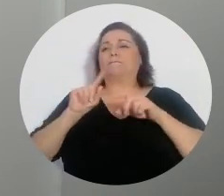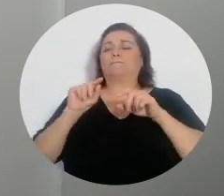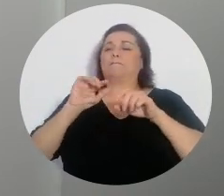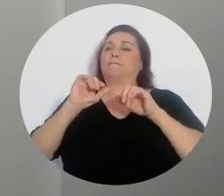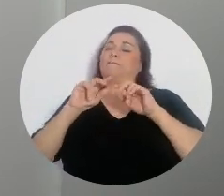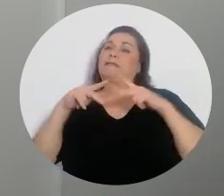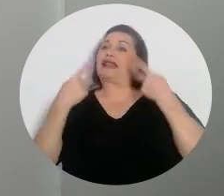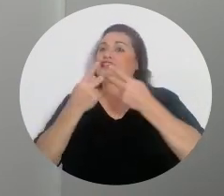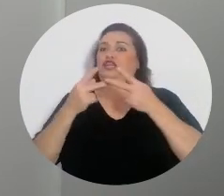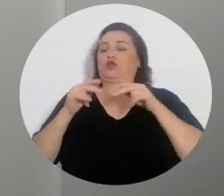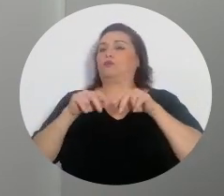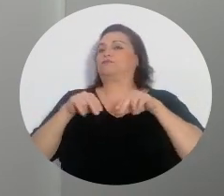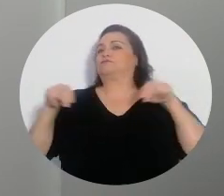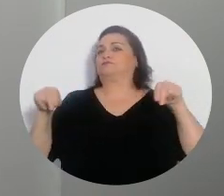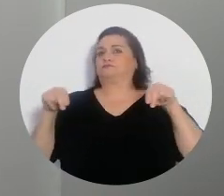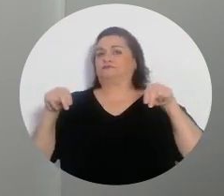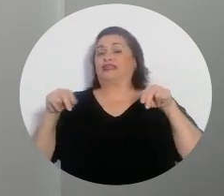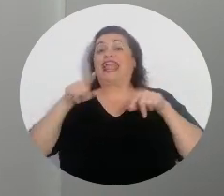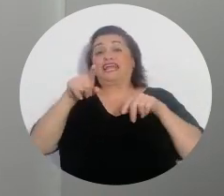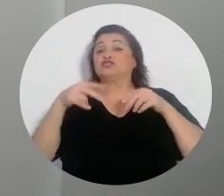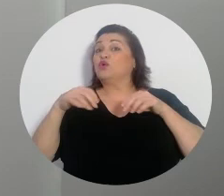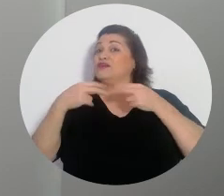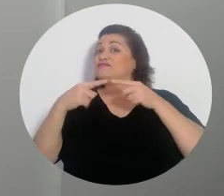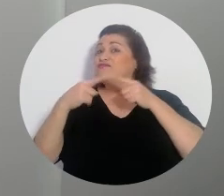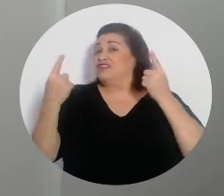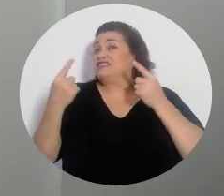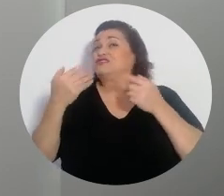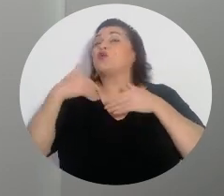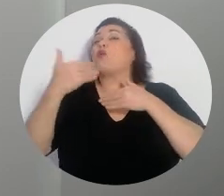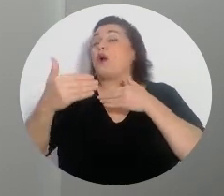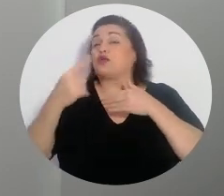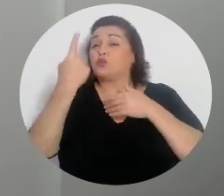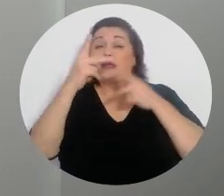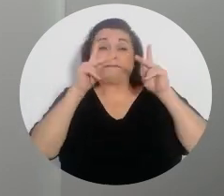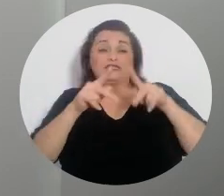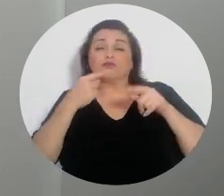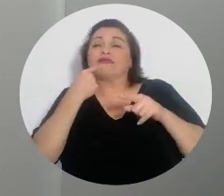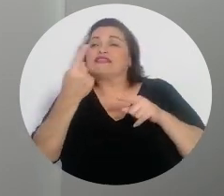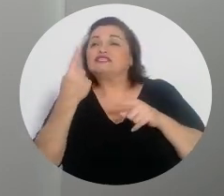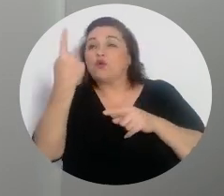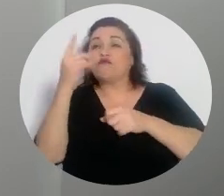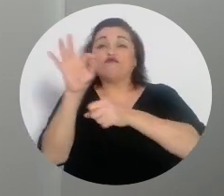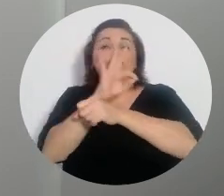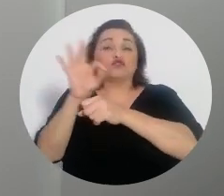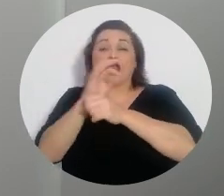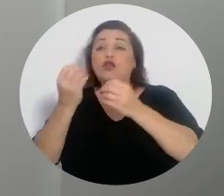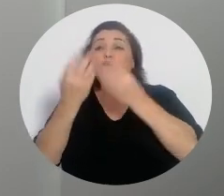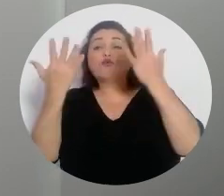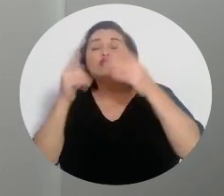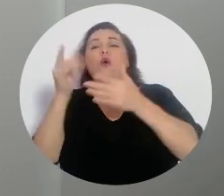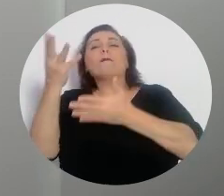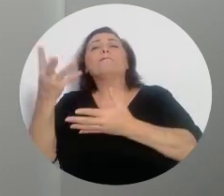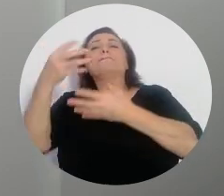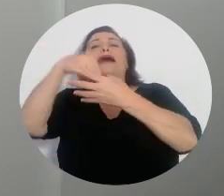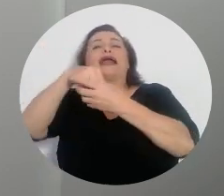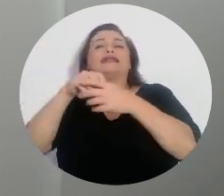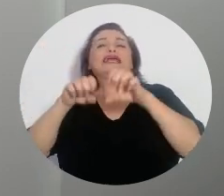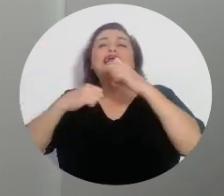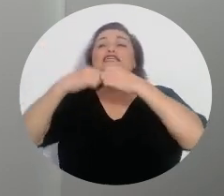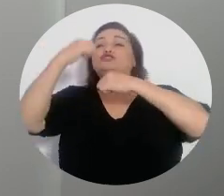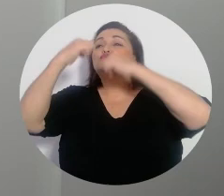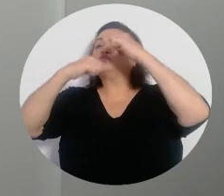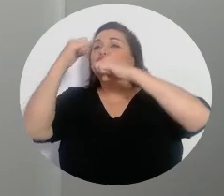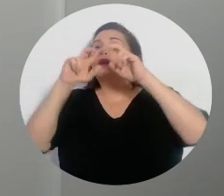política. Y el rechazo por el fondo se da cuando, por ejemplo, una persona aduce que un funcionario público forma parte de la